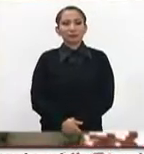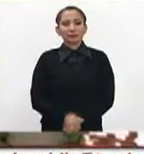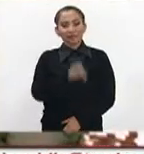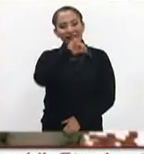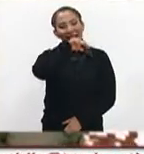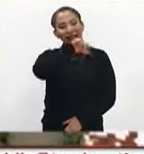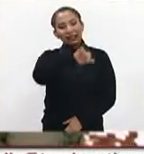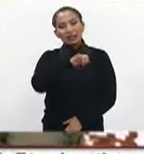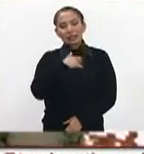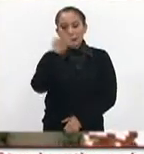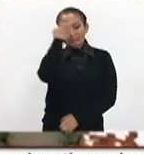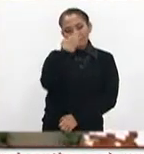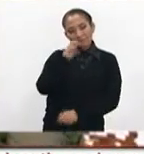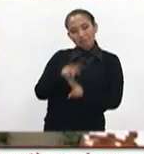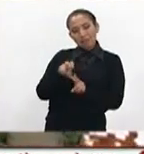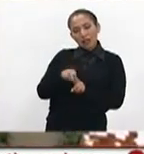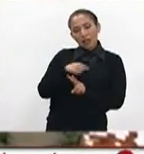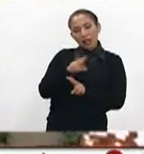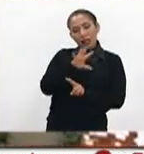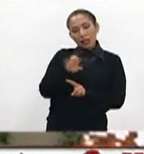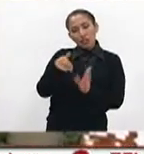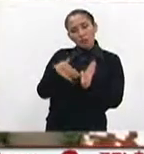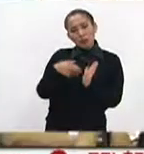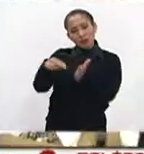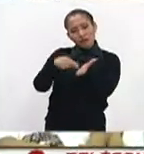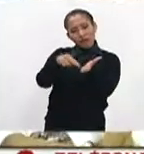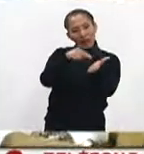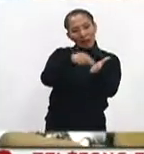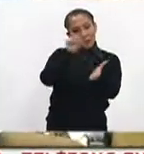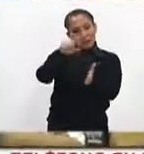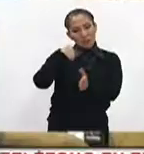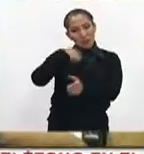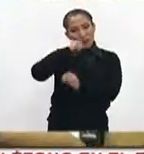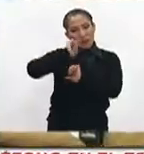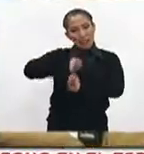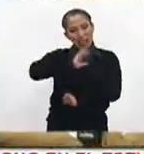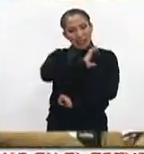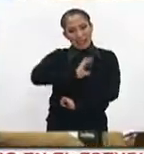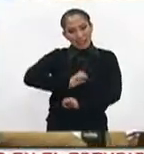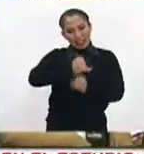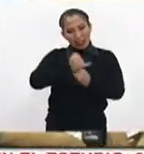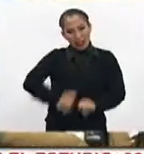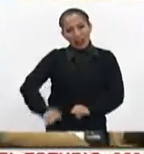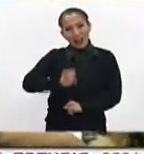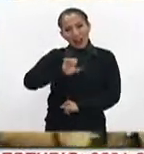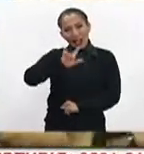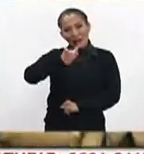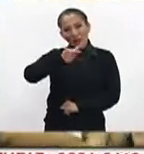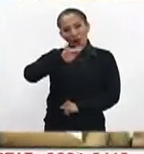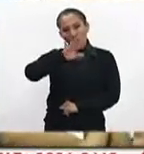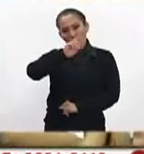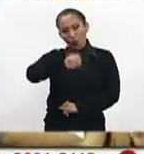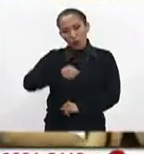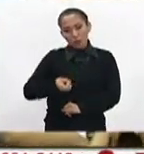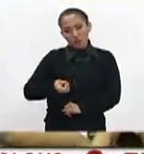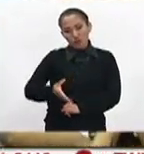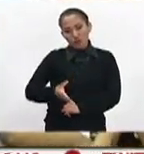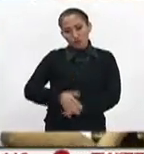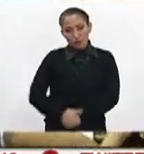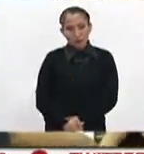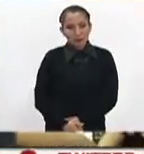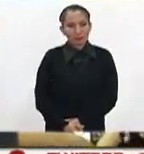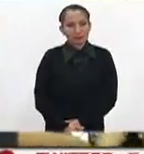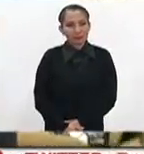El INE analizará más de medio millón de firmas del aspirante a una candidatura independiente a la presidencia Jaime